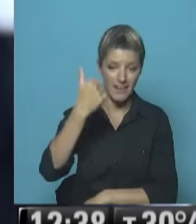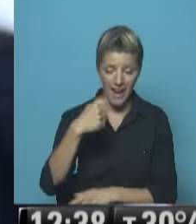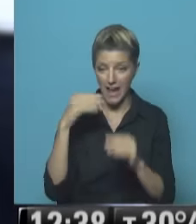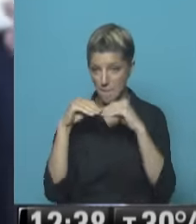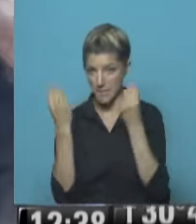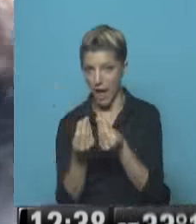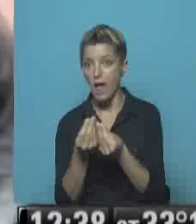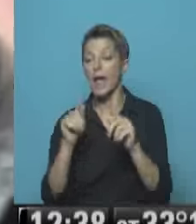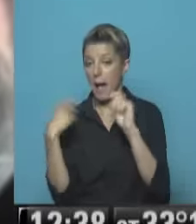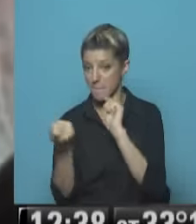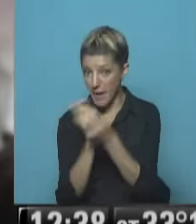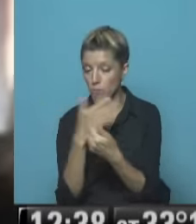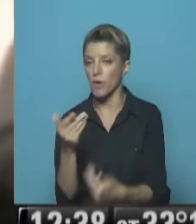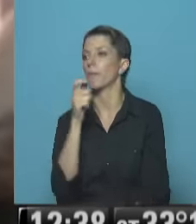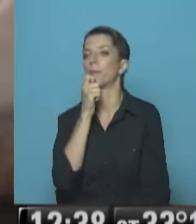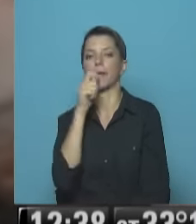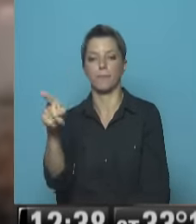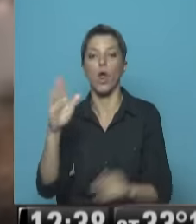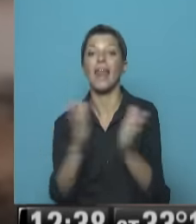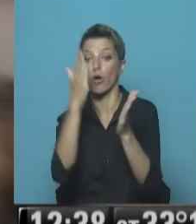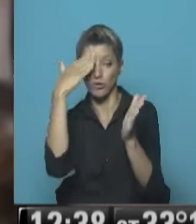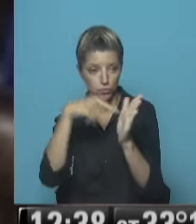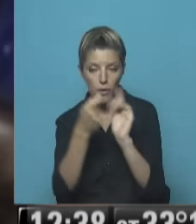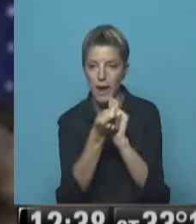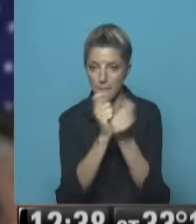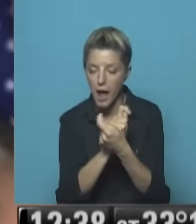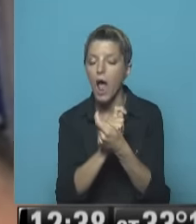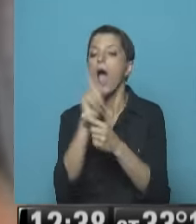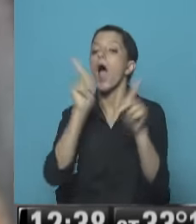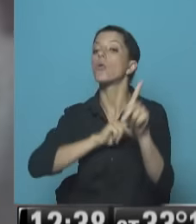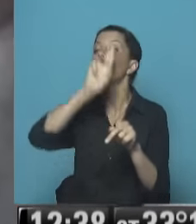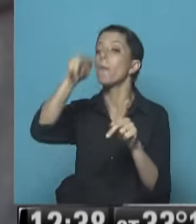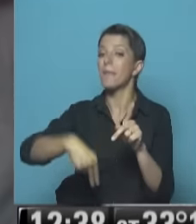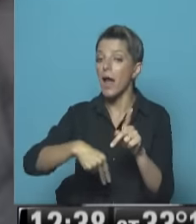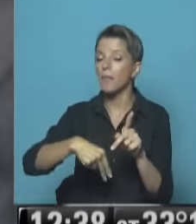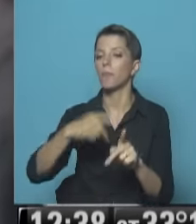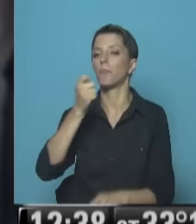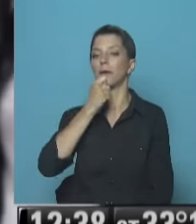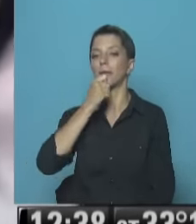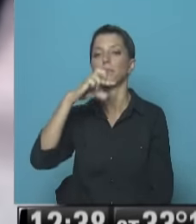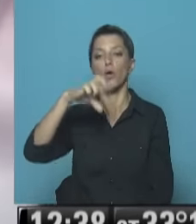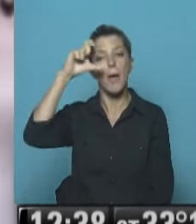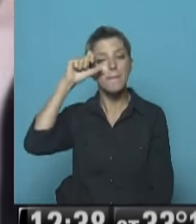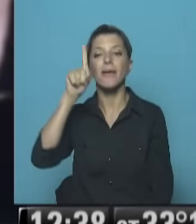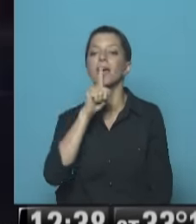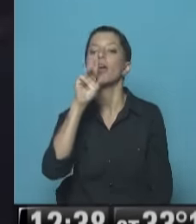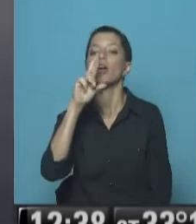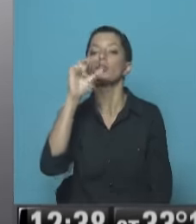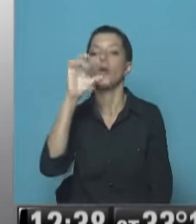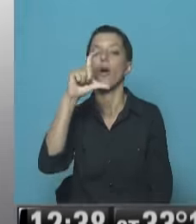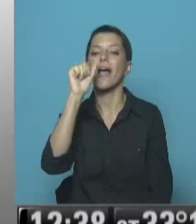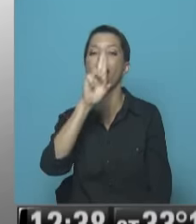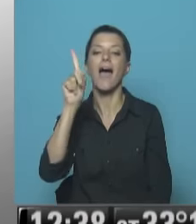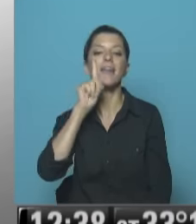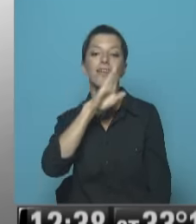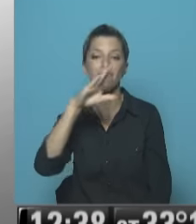puede derogar algunos planes Por ejemplo, como lo que podría ser Petrocaribe Ya se teme Acá estamos